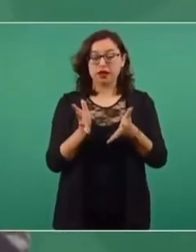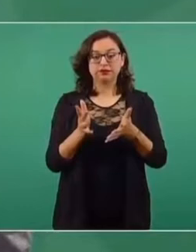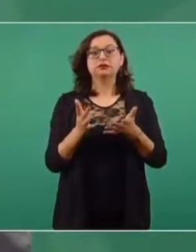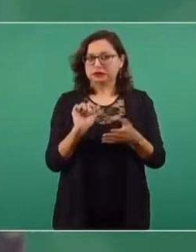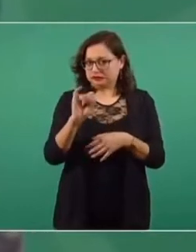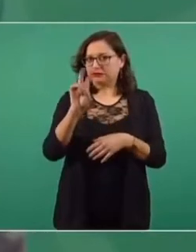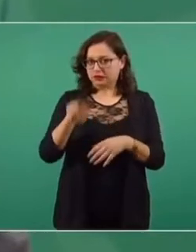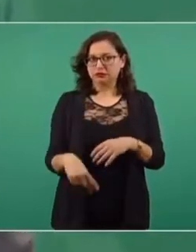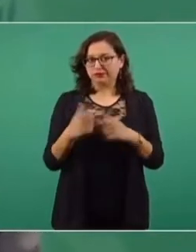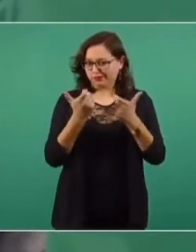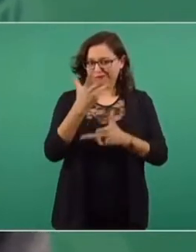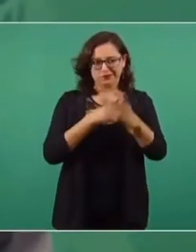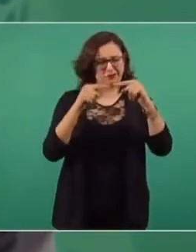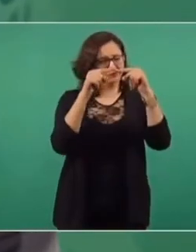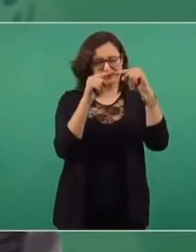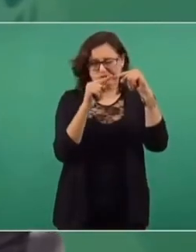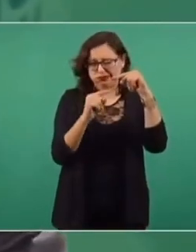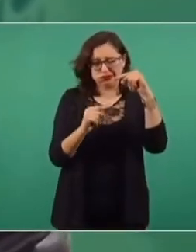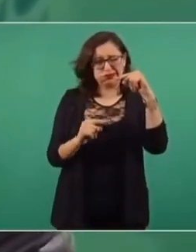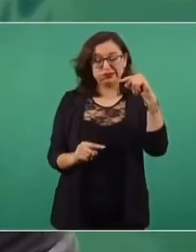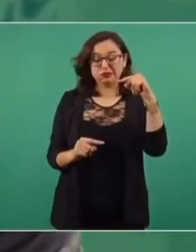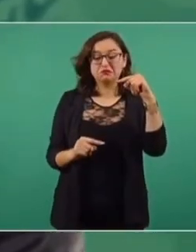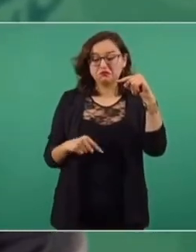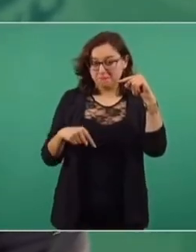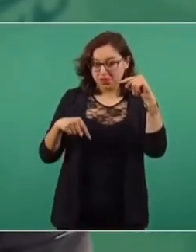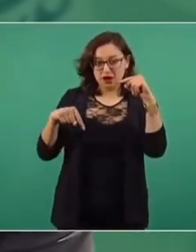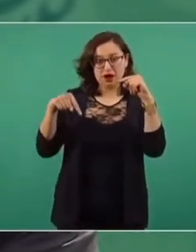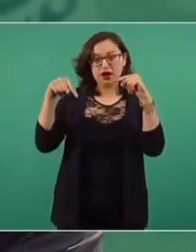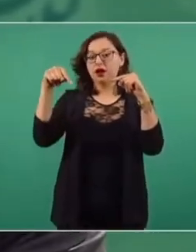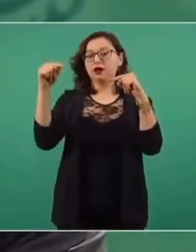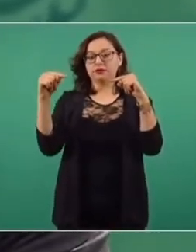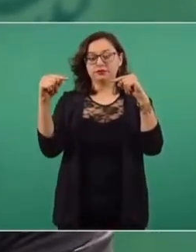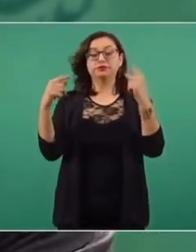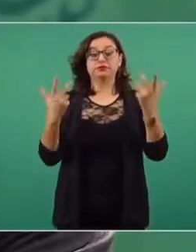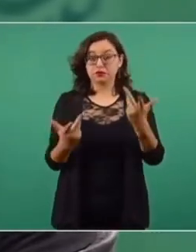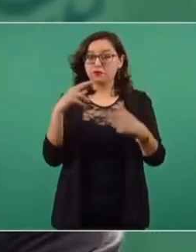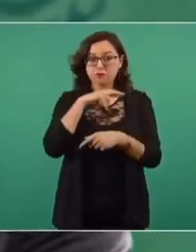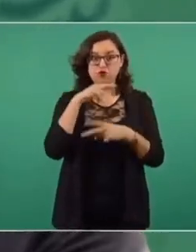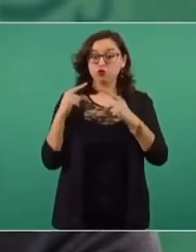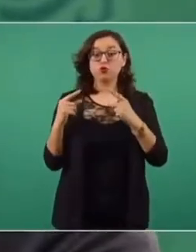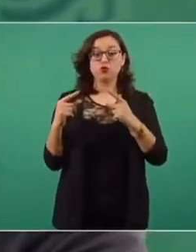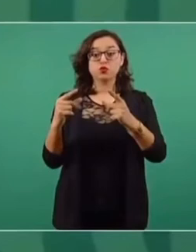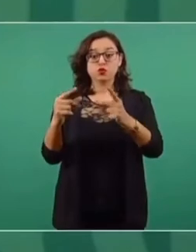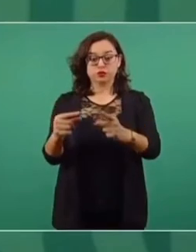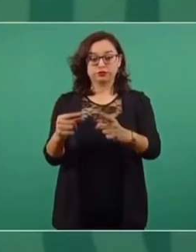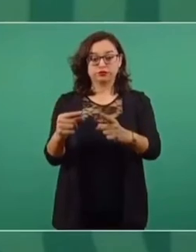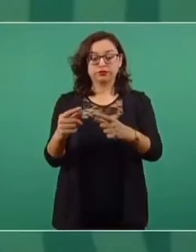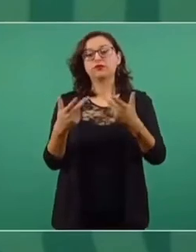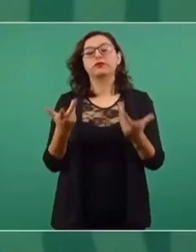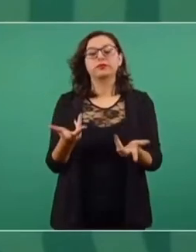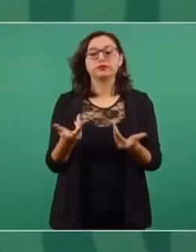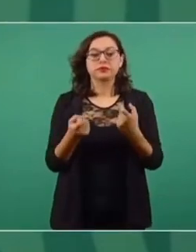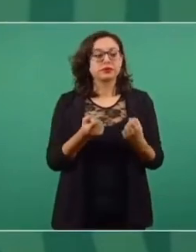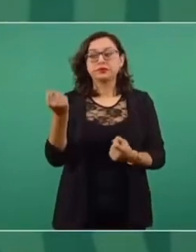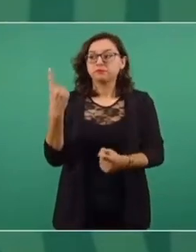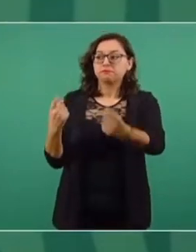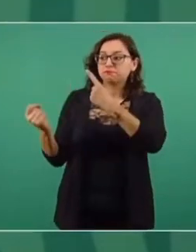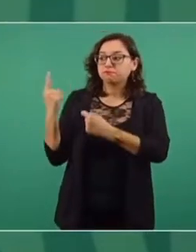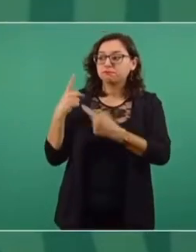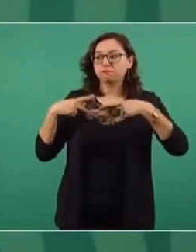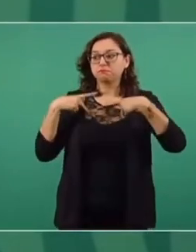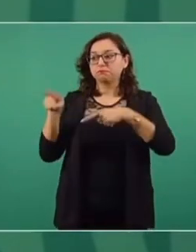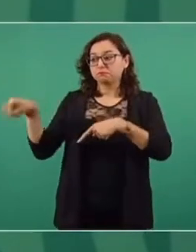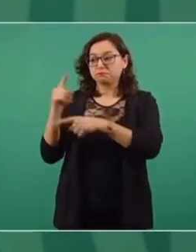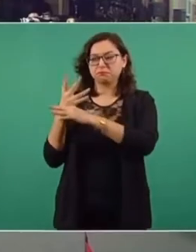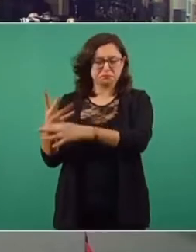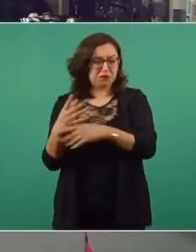levantarnos pronto, cuando había especialistas que hablaban de que iba a ser una L, que íbamos a caer y íbamos a quedarnos